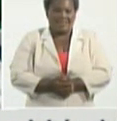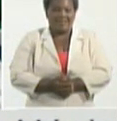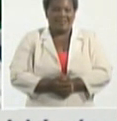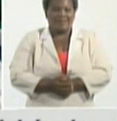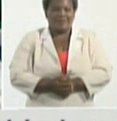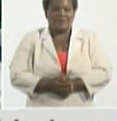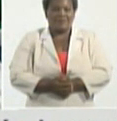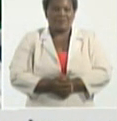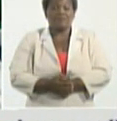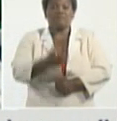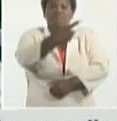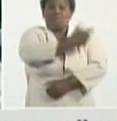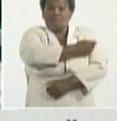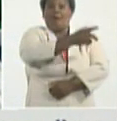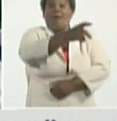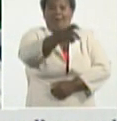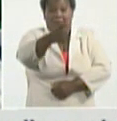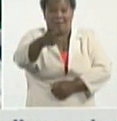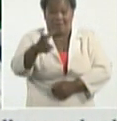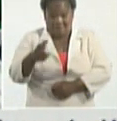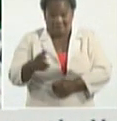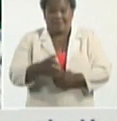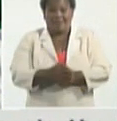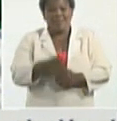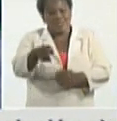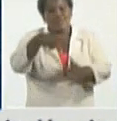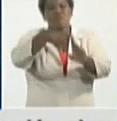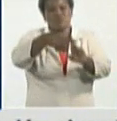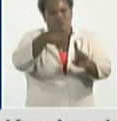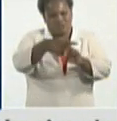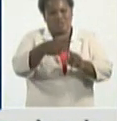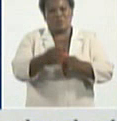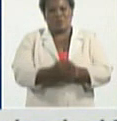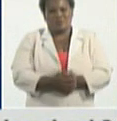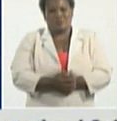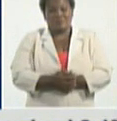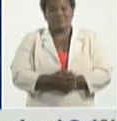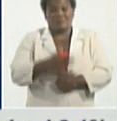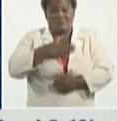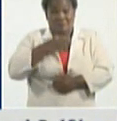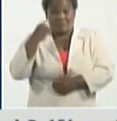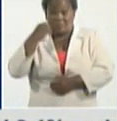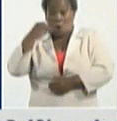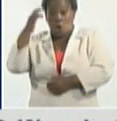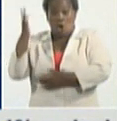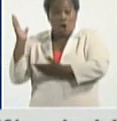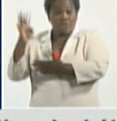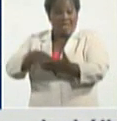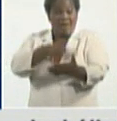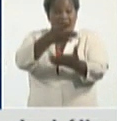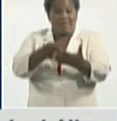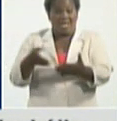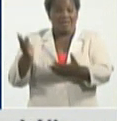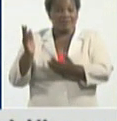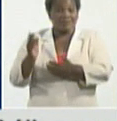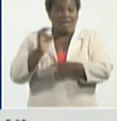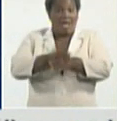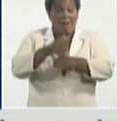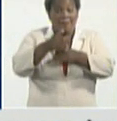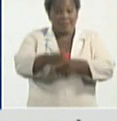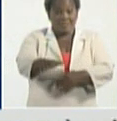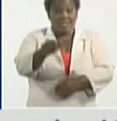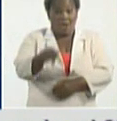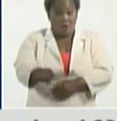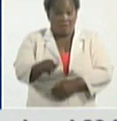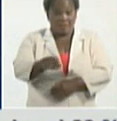de la intervención sanitaria con nuestros candidatos vacunales y a partir de ahora con nuestra